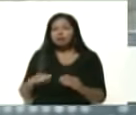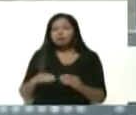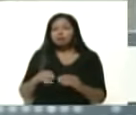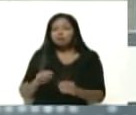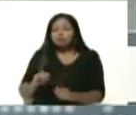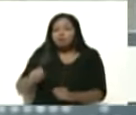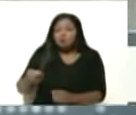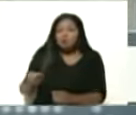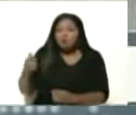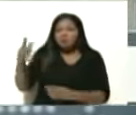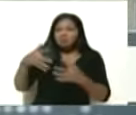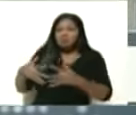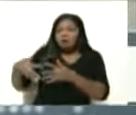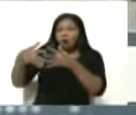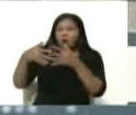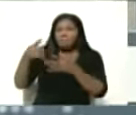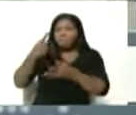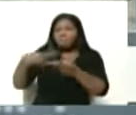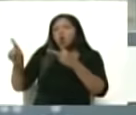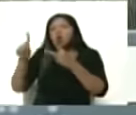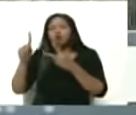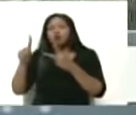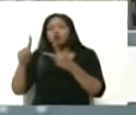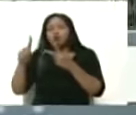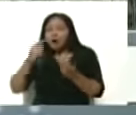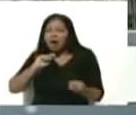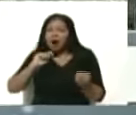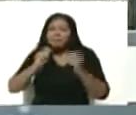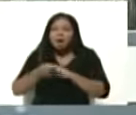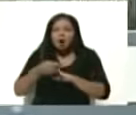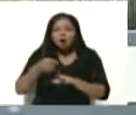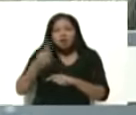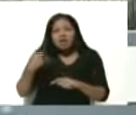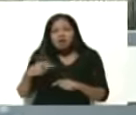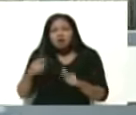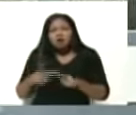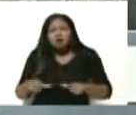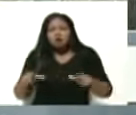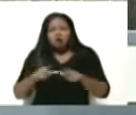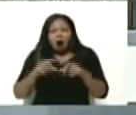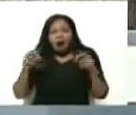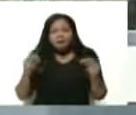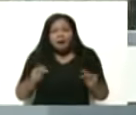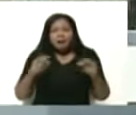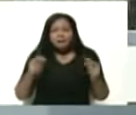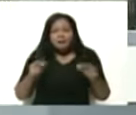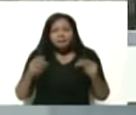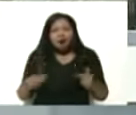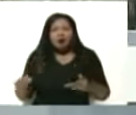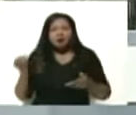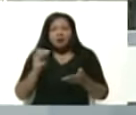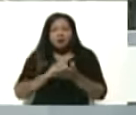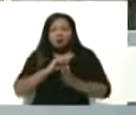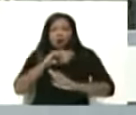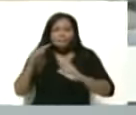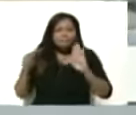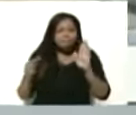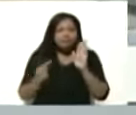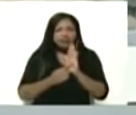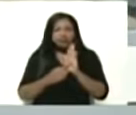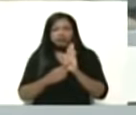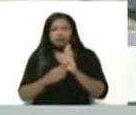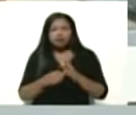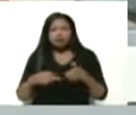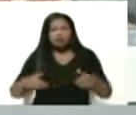gobierno de los Estados Unidos por otro insumo y hoy tenemos una planta reactivada totalmente con